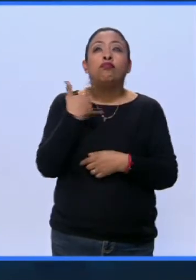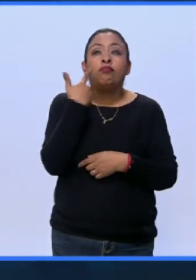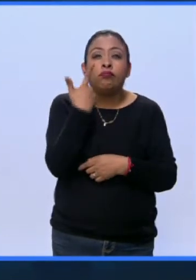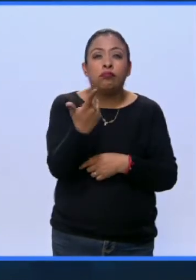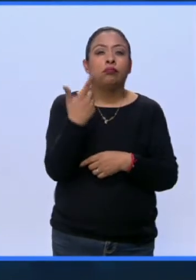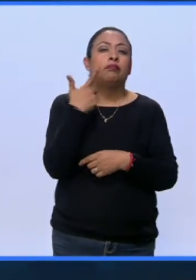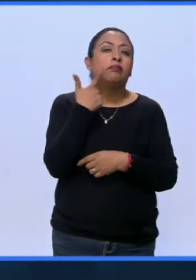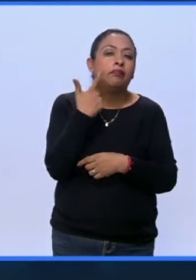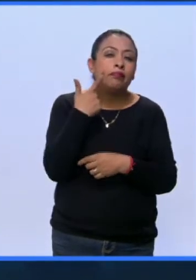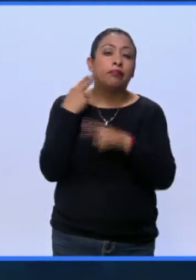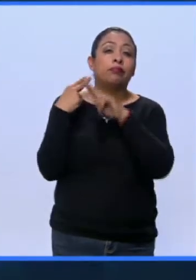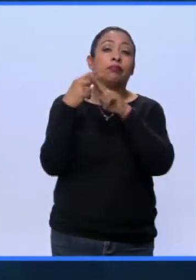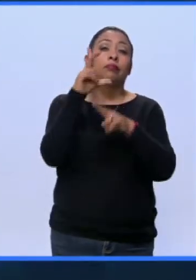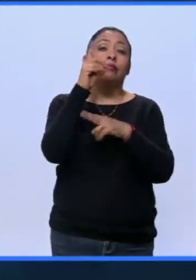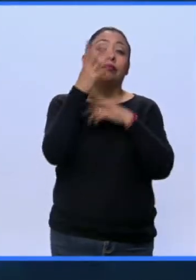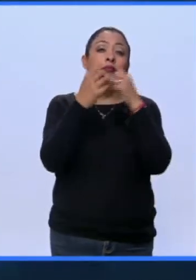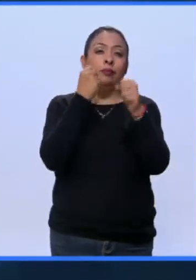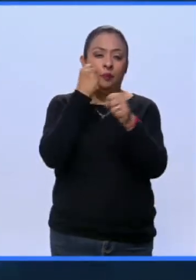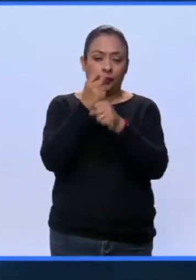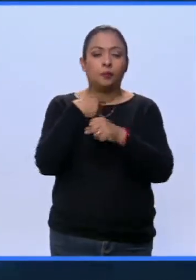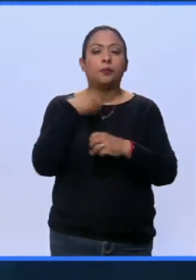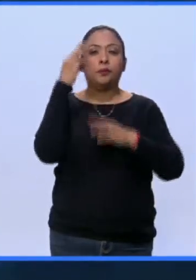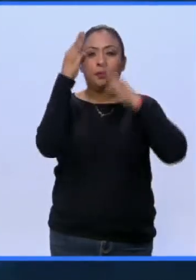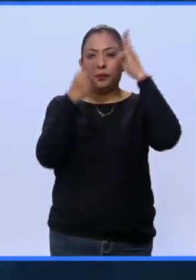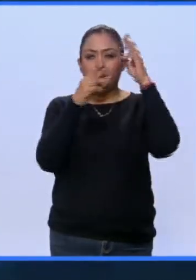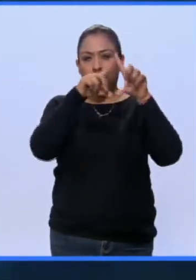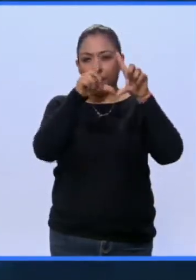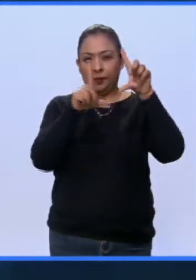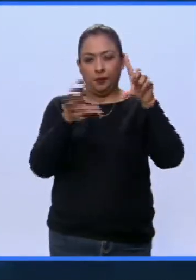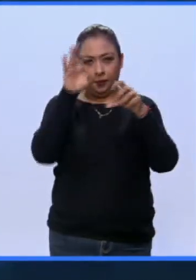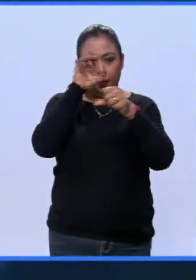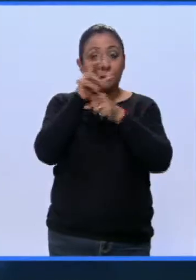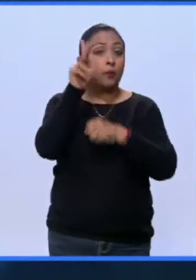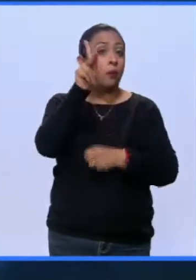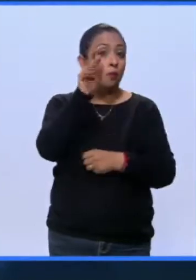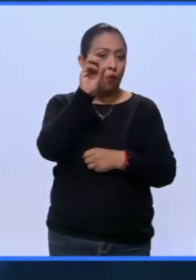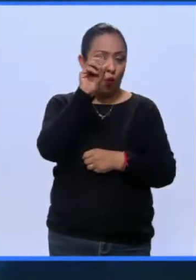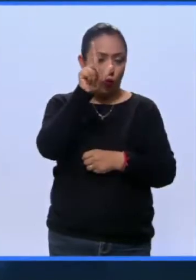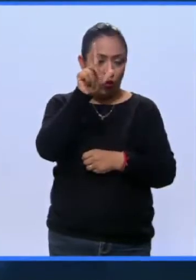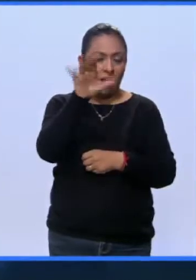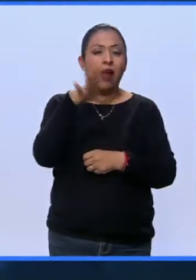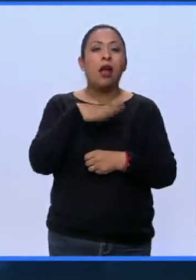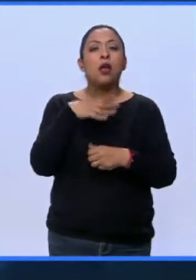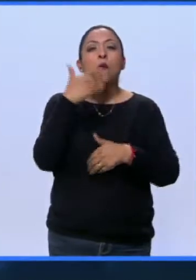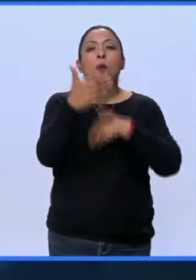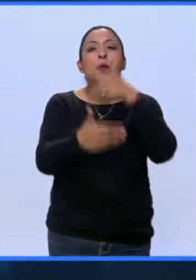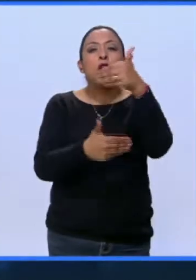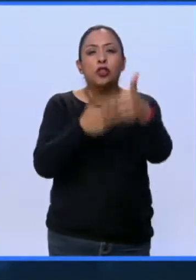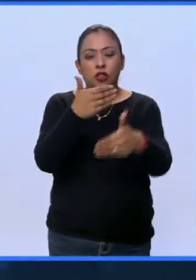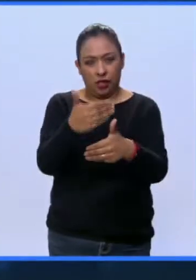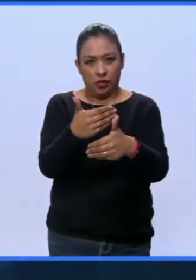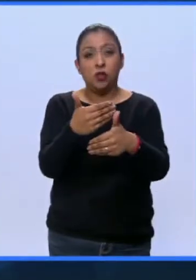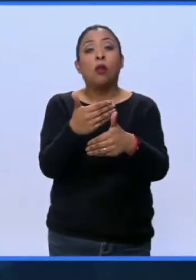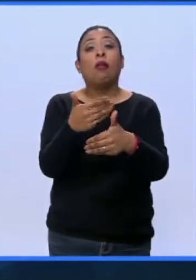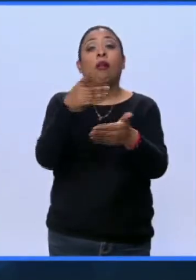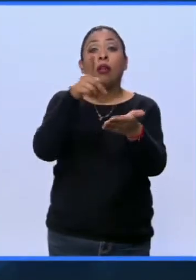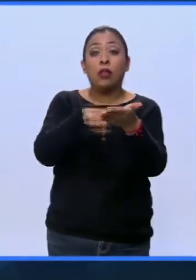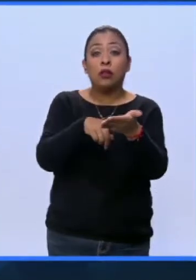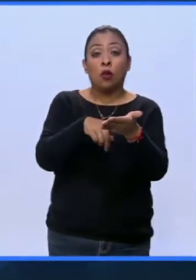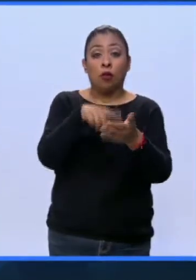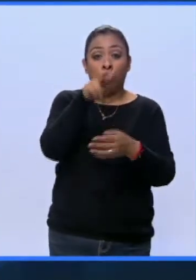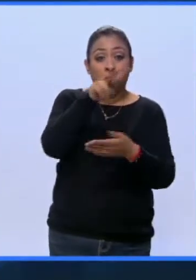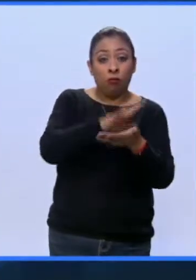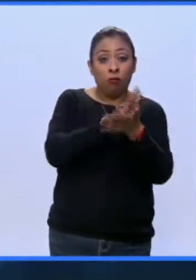estos 35 años. En el Museo Nacional de Culturas Populares se lleva a cabo un proceso virtuoso en donde la realidad se